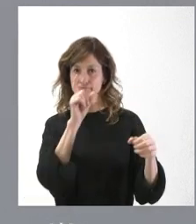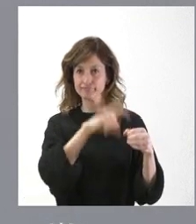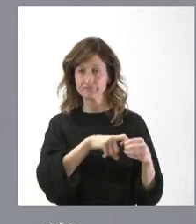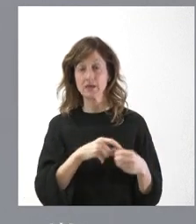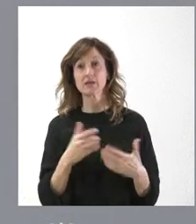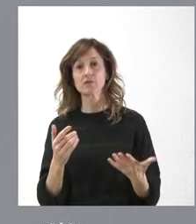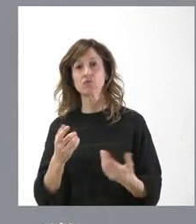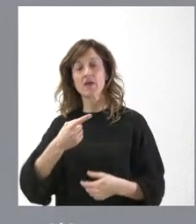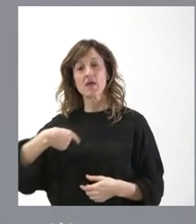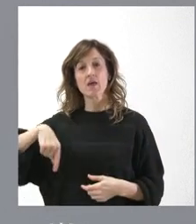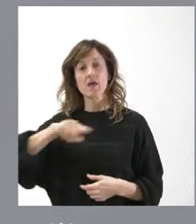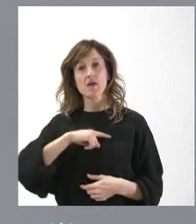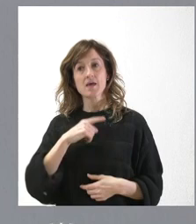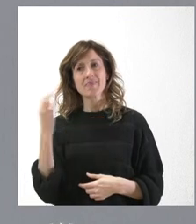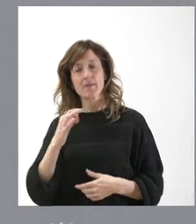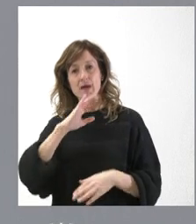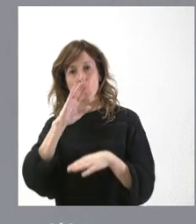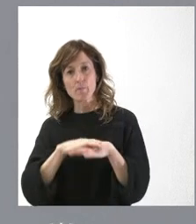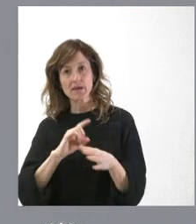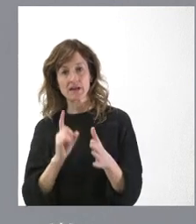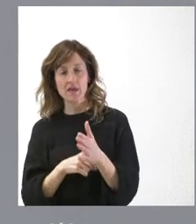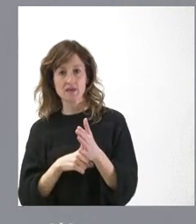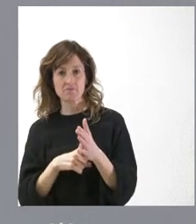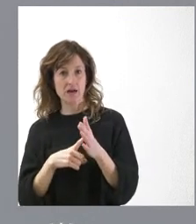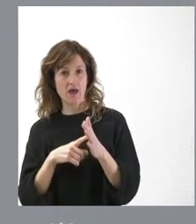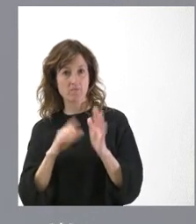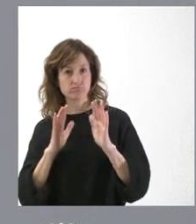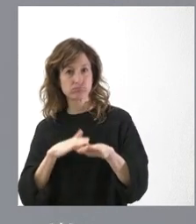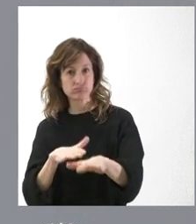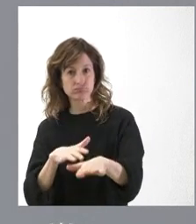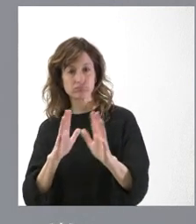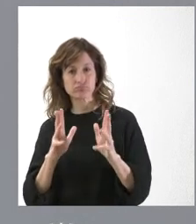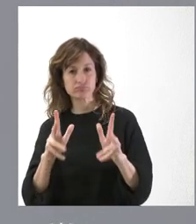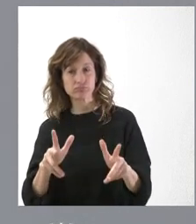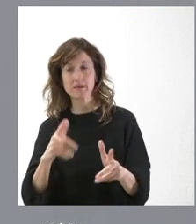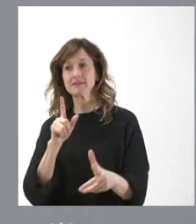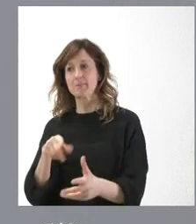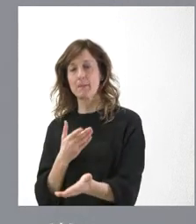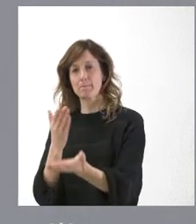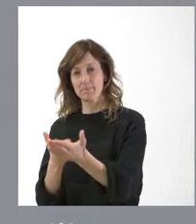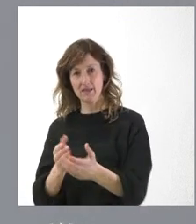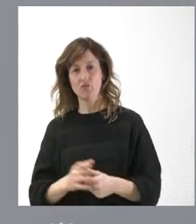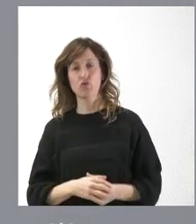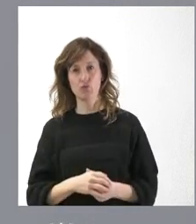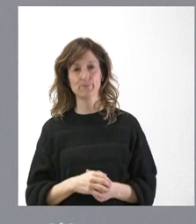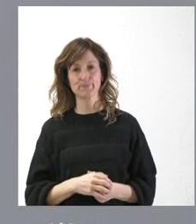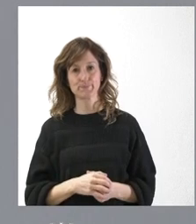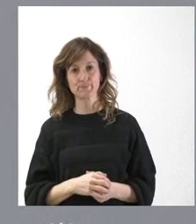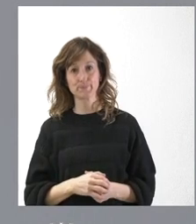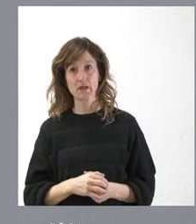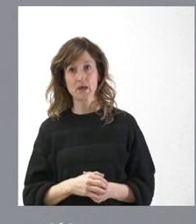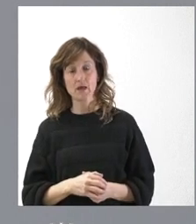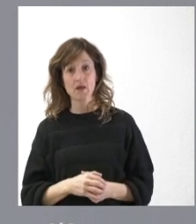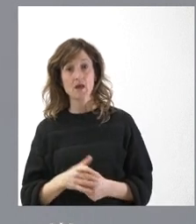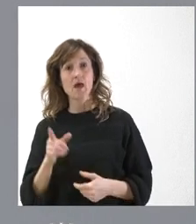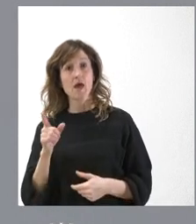aquí todo lo que se haga por cumplir la ley en las movilizaciones es lo que nosotros estamos también pidiendo. Y que esto no quita en modo